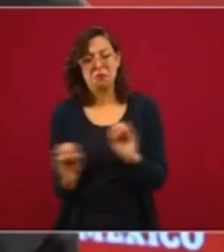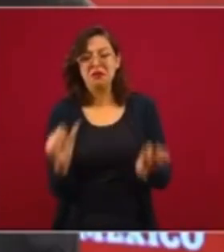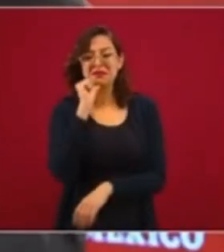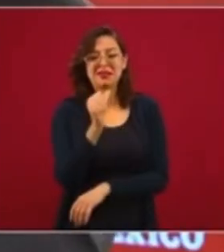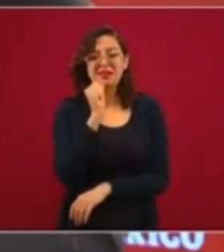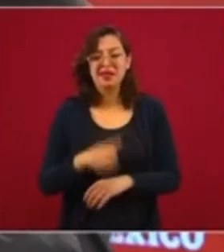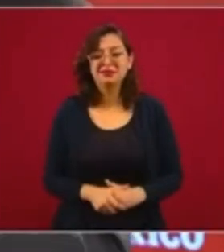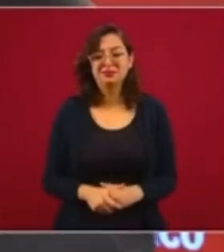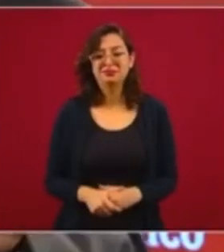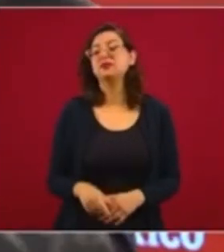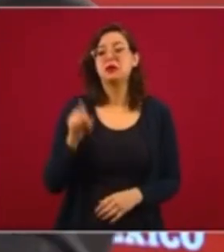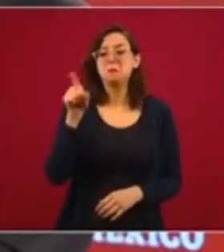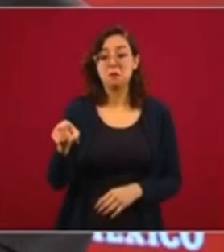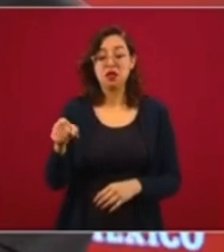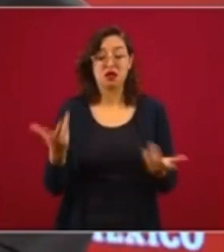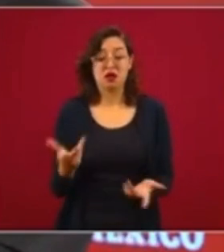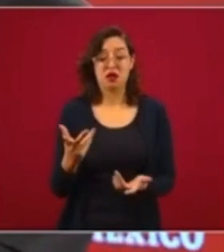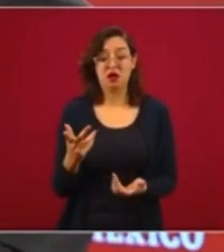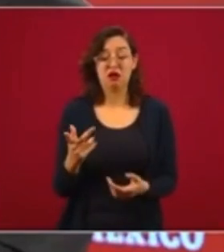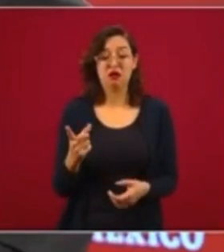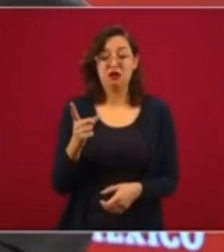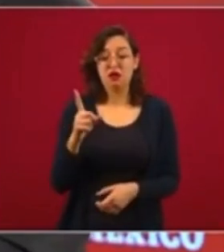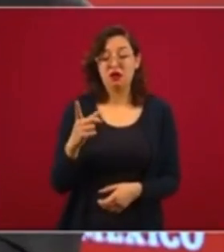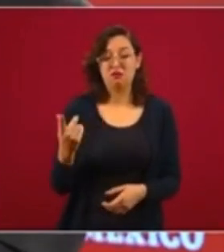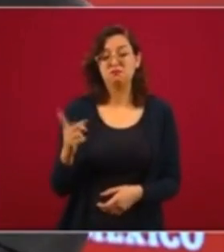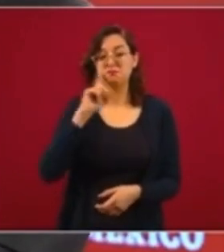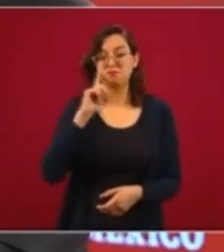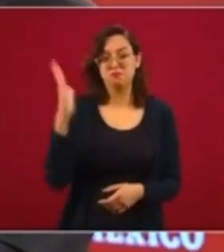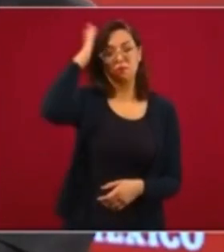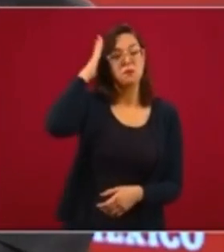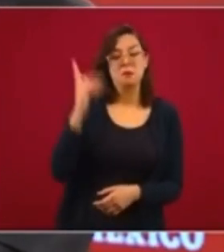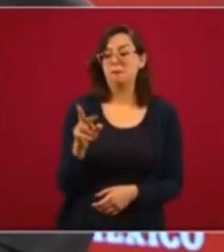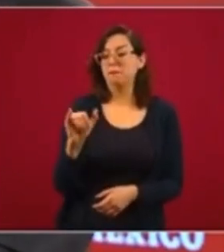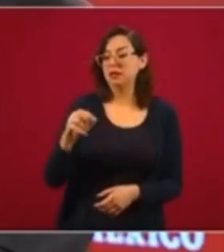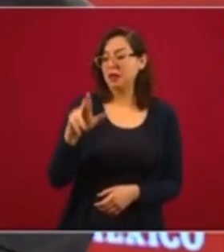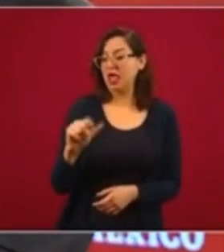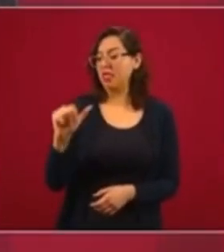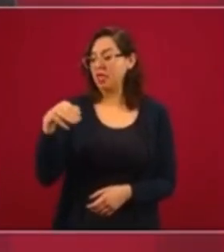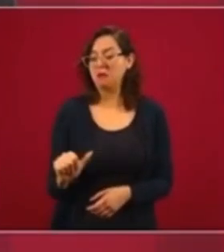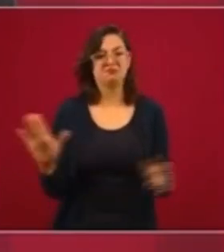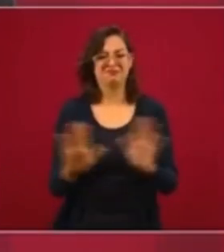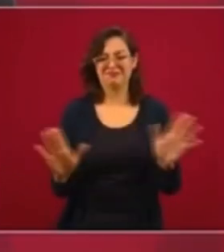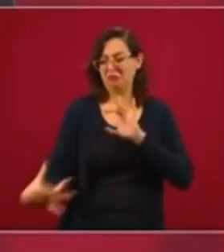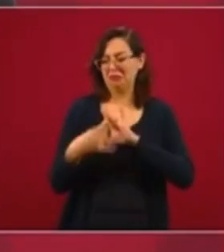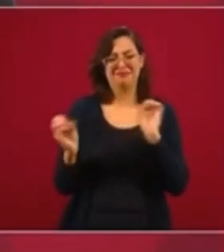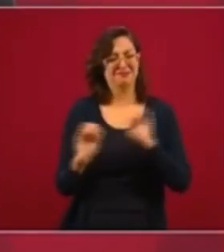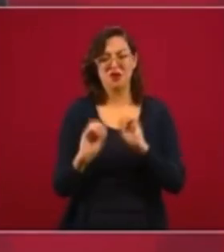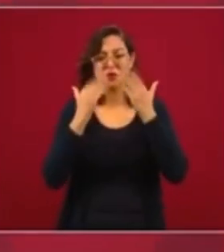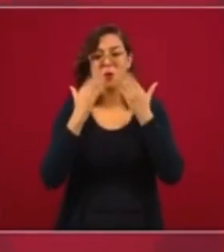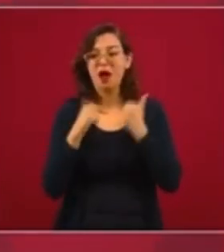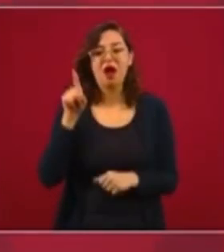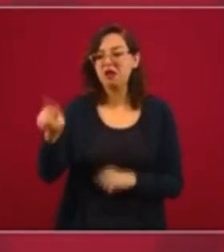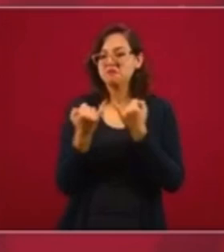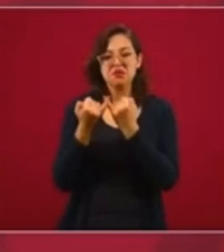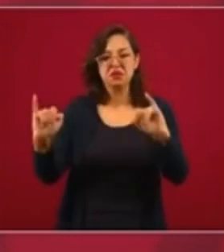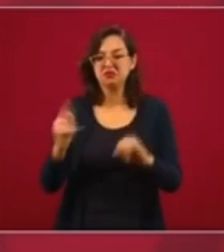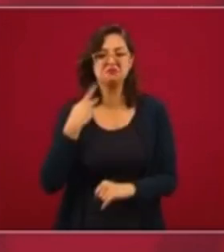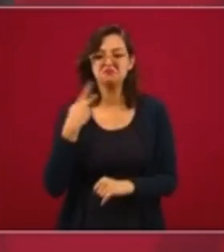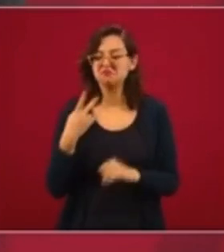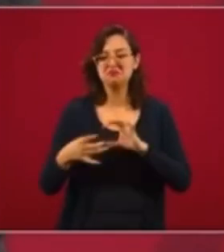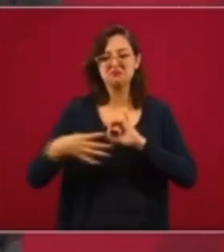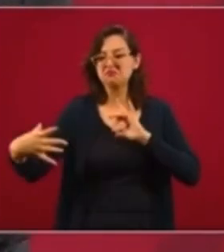ella no es primera dama es una mujer independiente con criterio lo que ella expresa